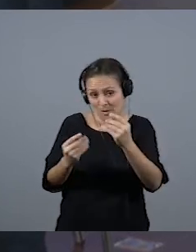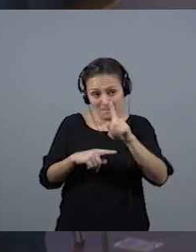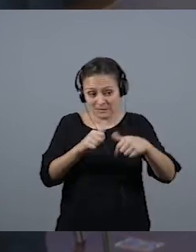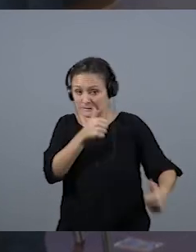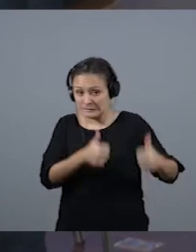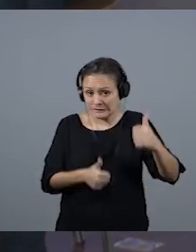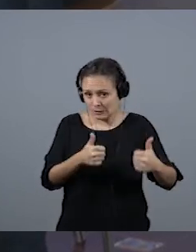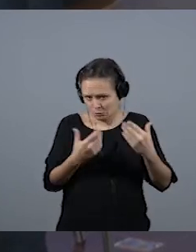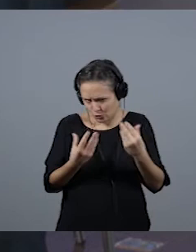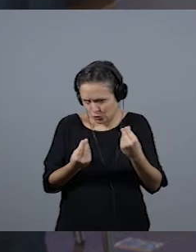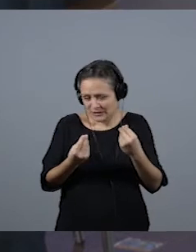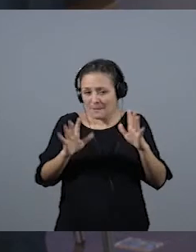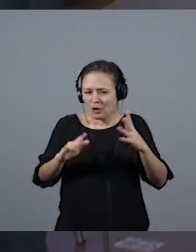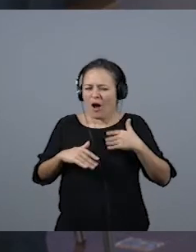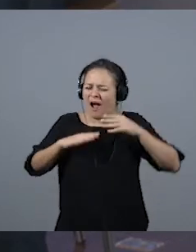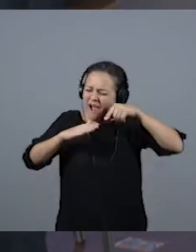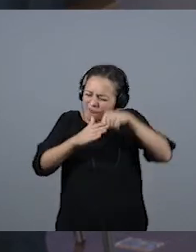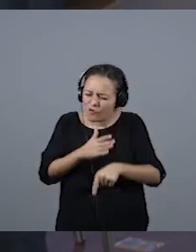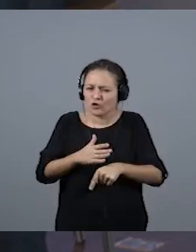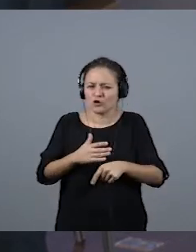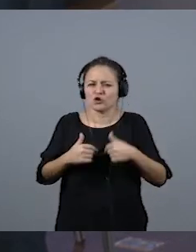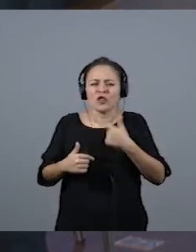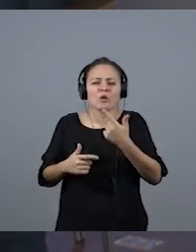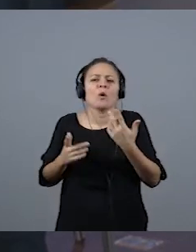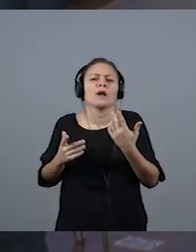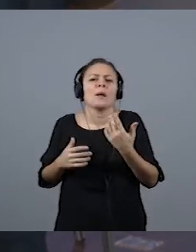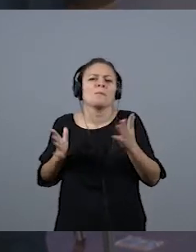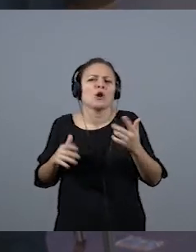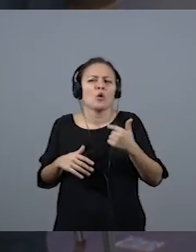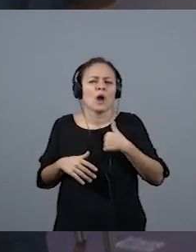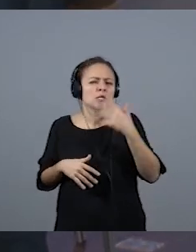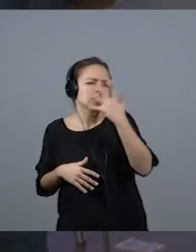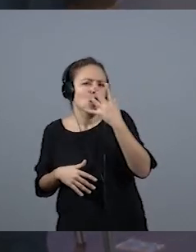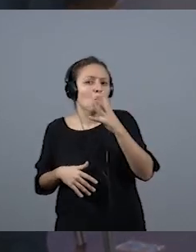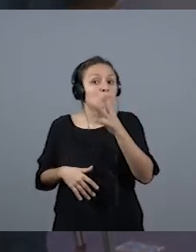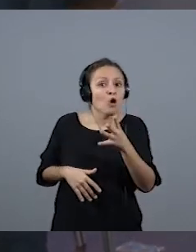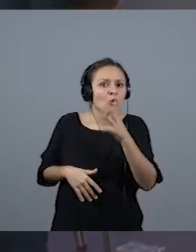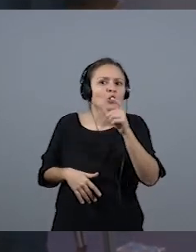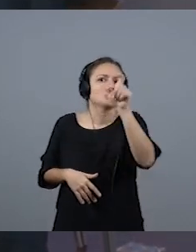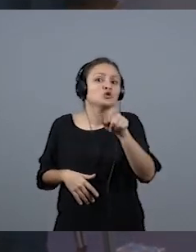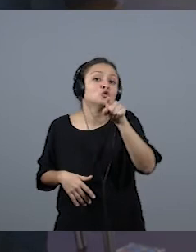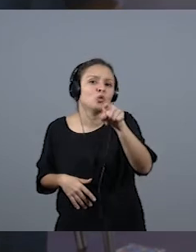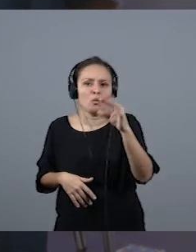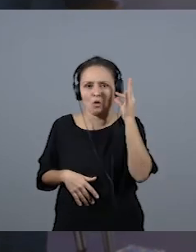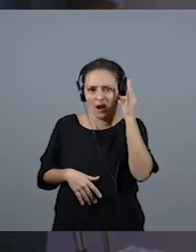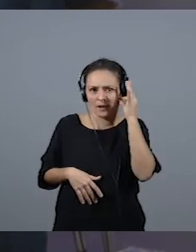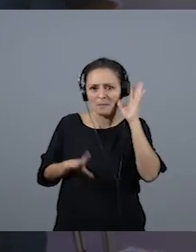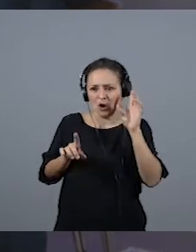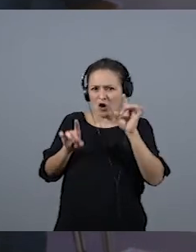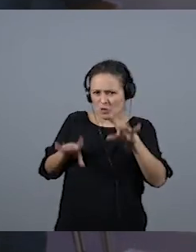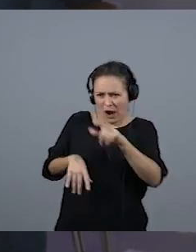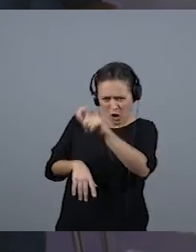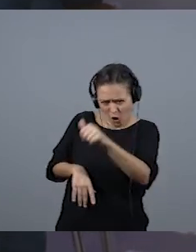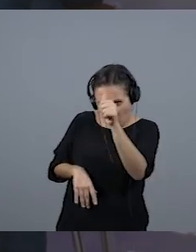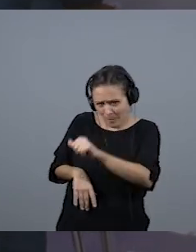Pero a lo que voy en el fondo es, ¿por qué? Por el hecho de ser mujer te tengo que cuestionar. Es decir, pero pasaría igual con un hombre. Es decir, si